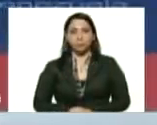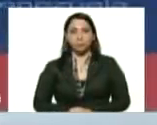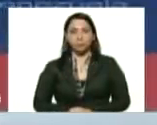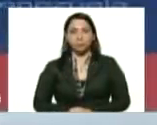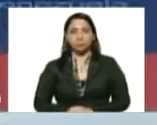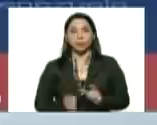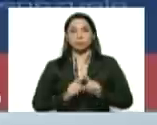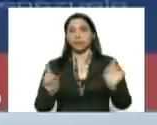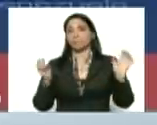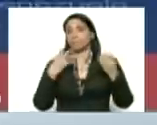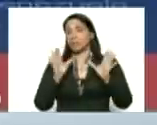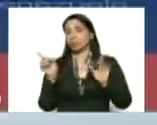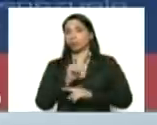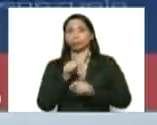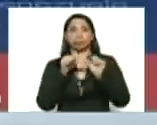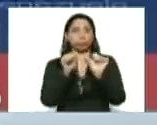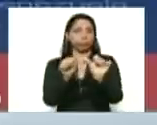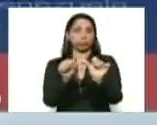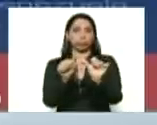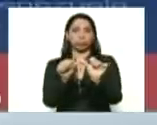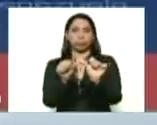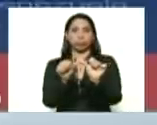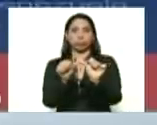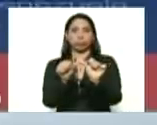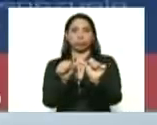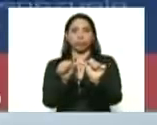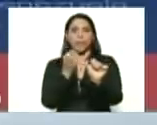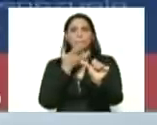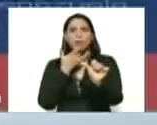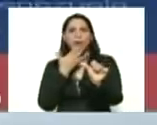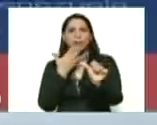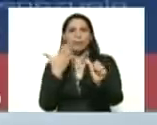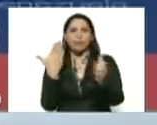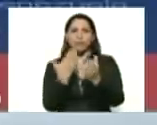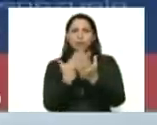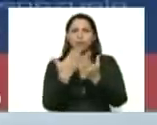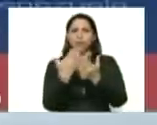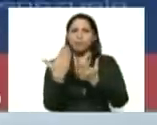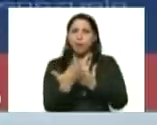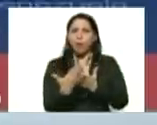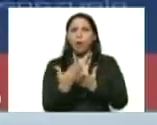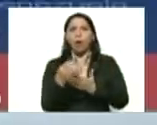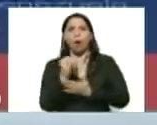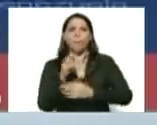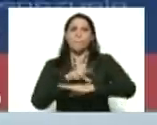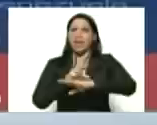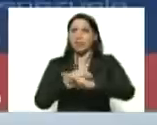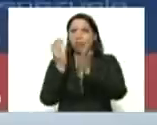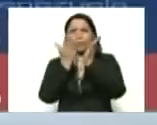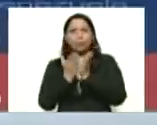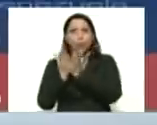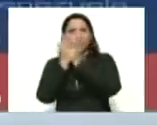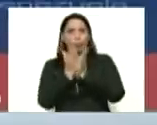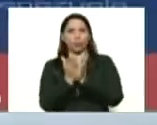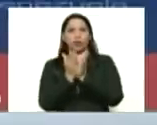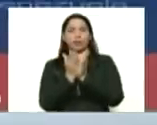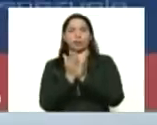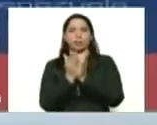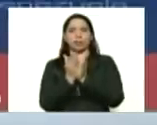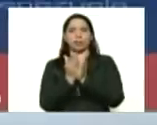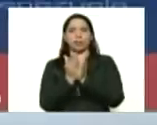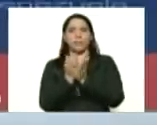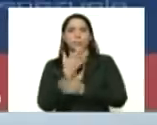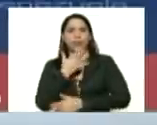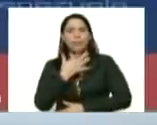Pero bueno, eso no quedó en los anales. No sé si los médicos la estudian en su carrera. Las